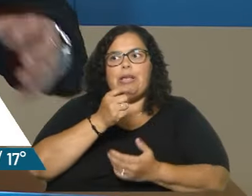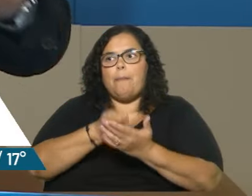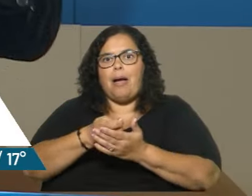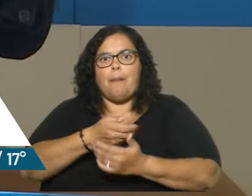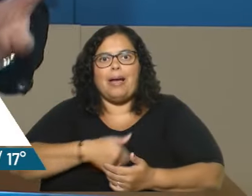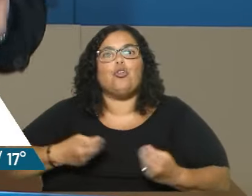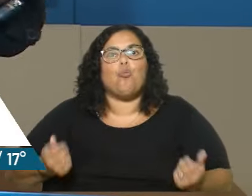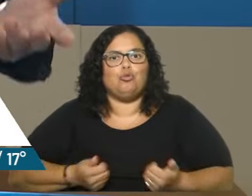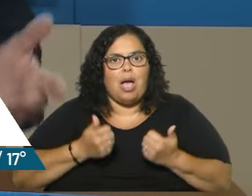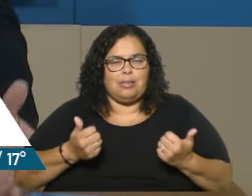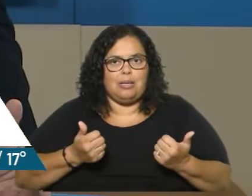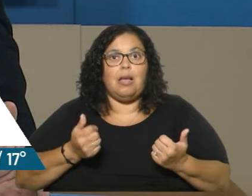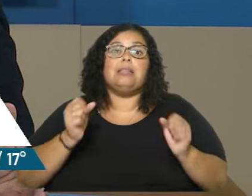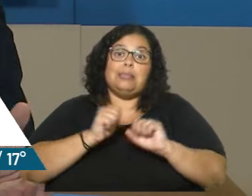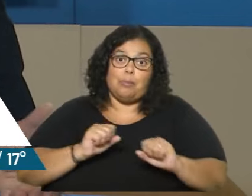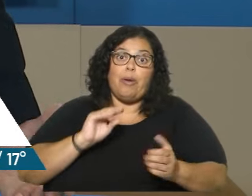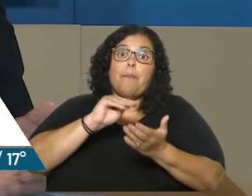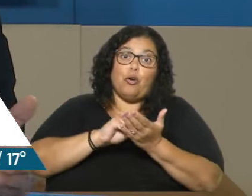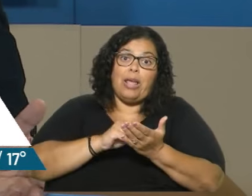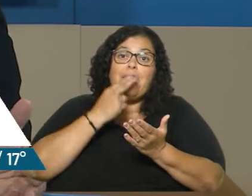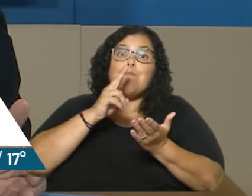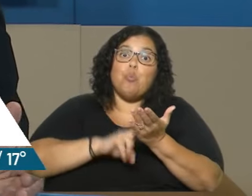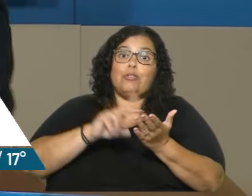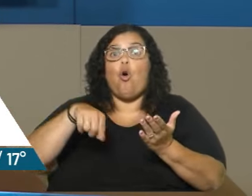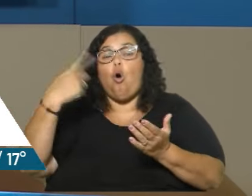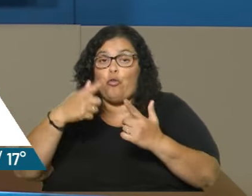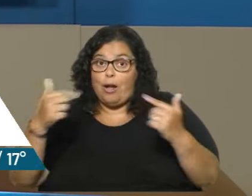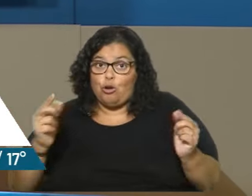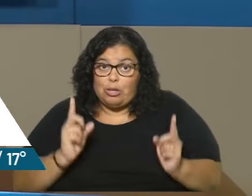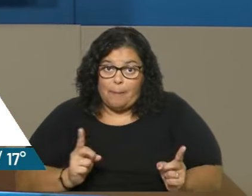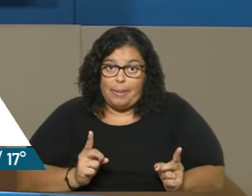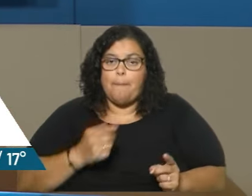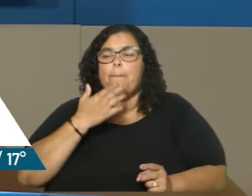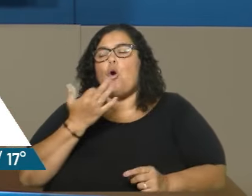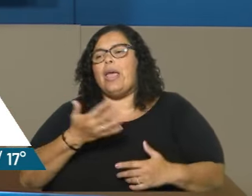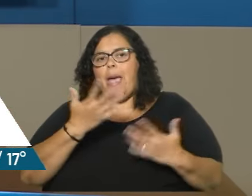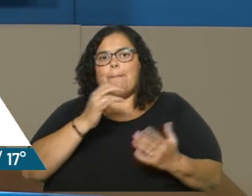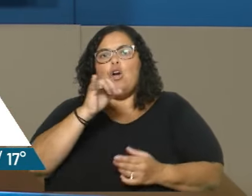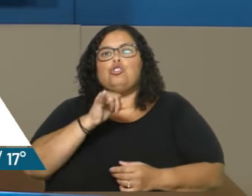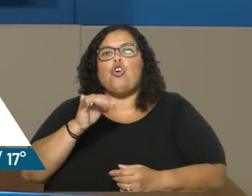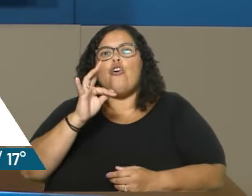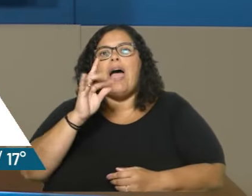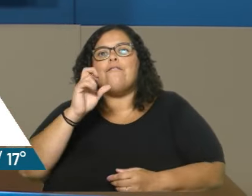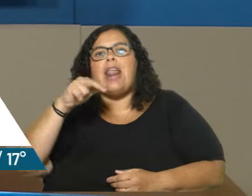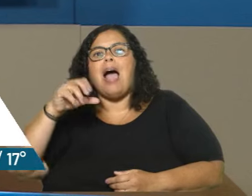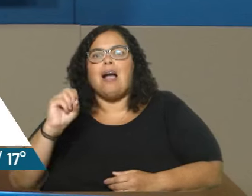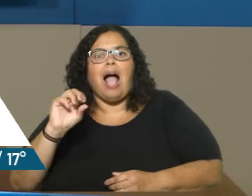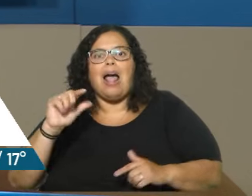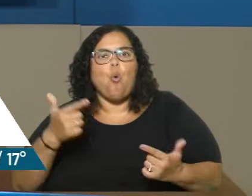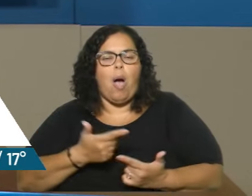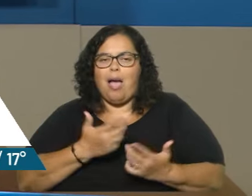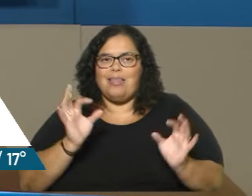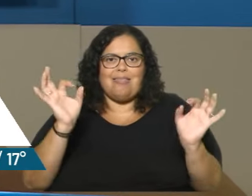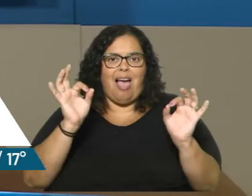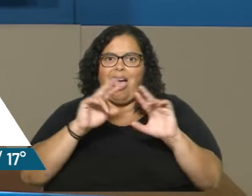impuestos en lugares donde no hay. Ejemplo, Zona Franca, no tienen práctica... Prácticamente están eximidos de todo